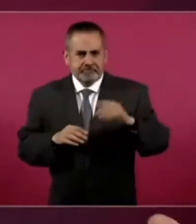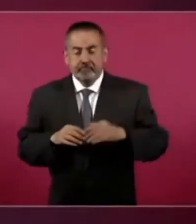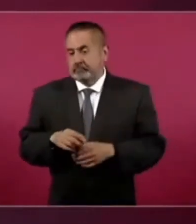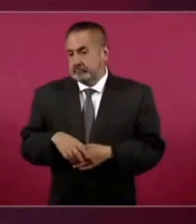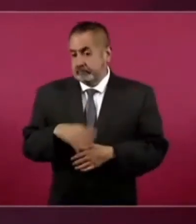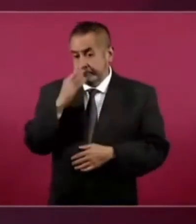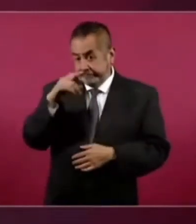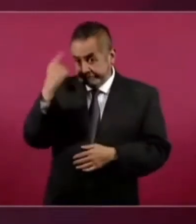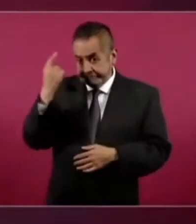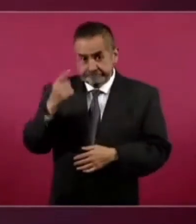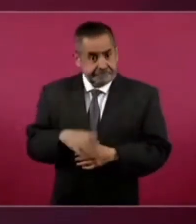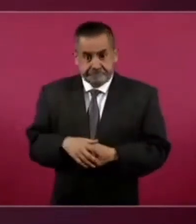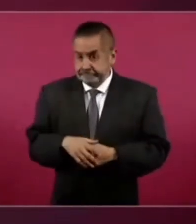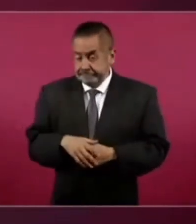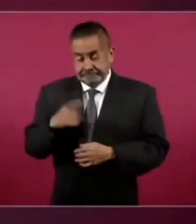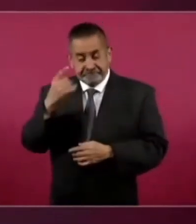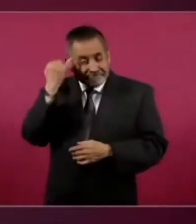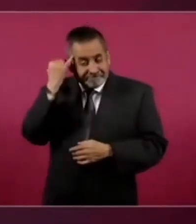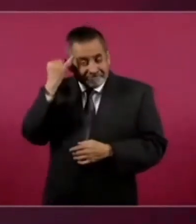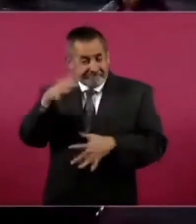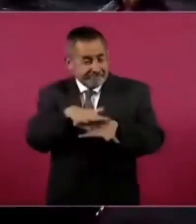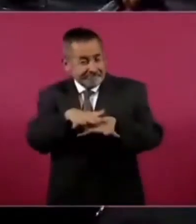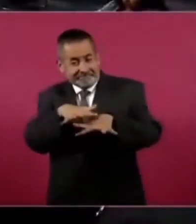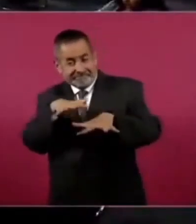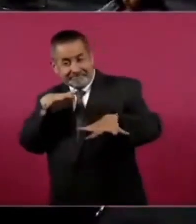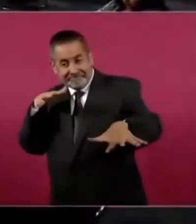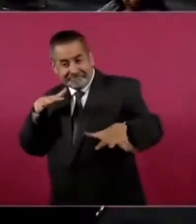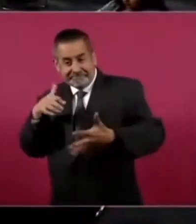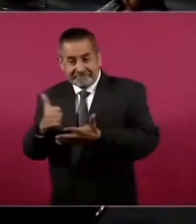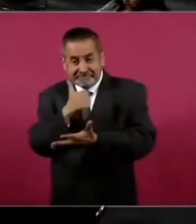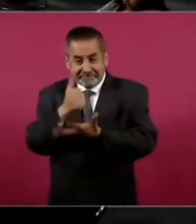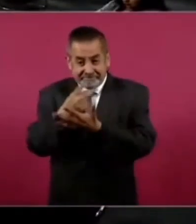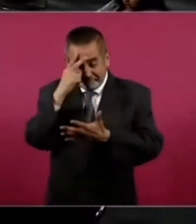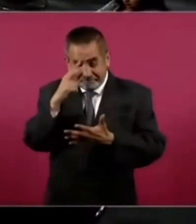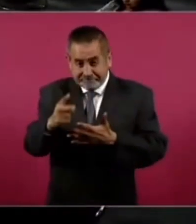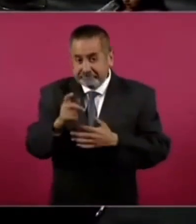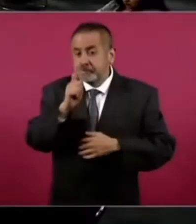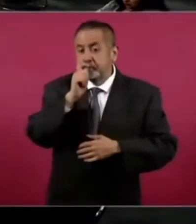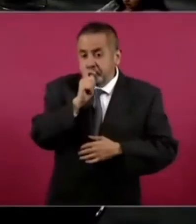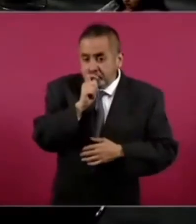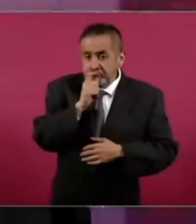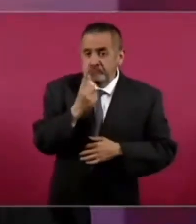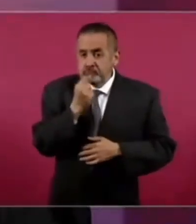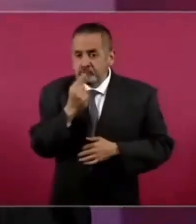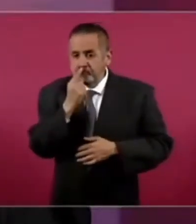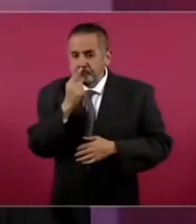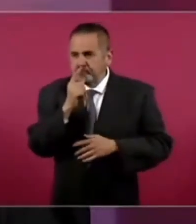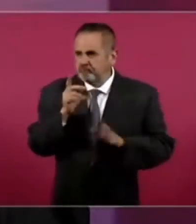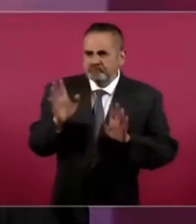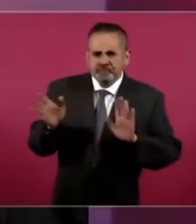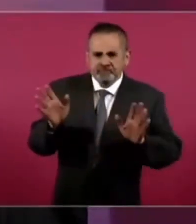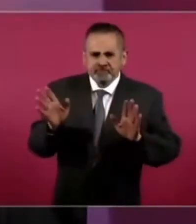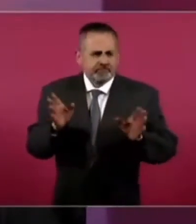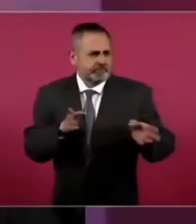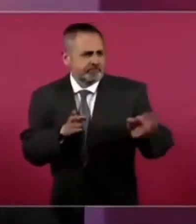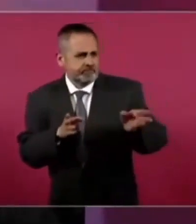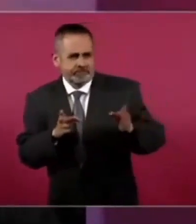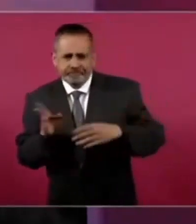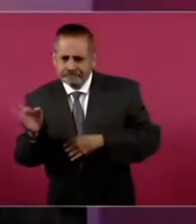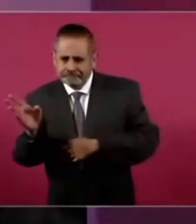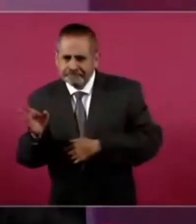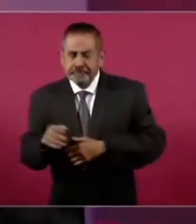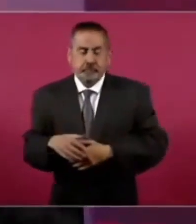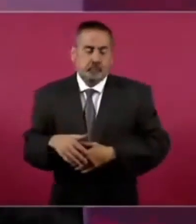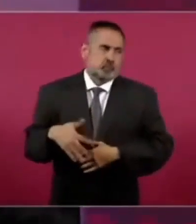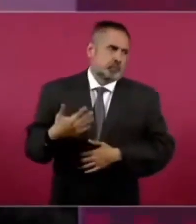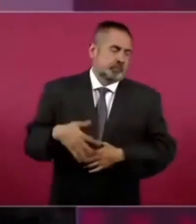Imagínense, el tráfico en la ciudad. Siempre están atentos. Y